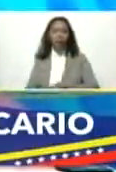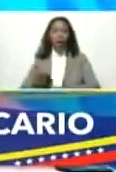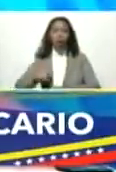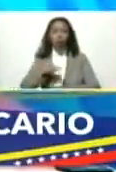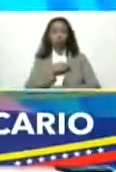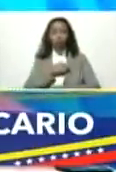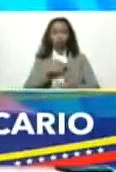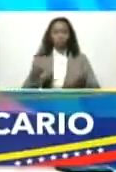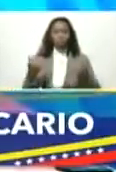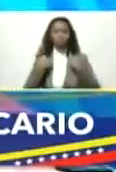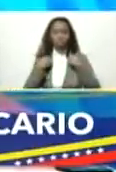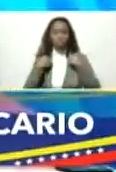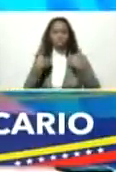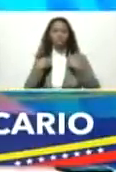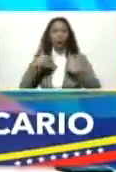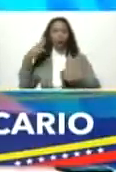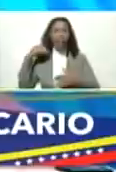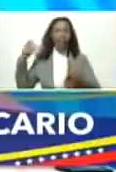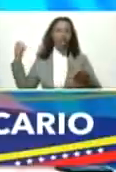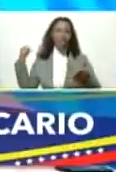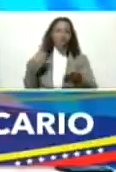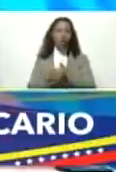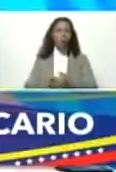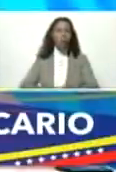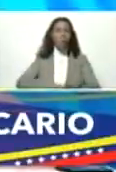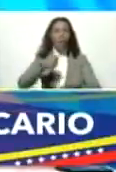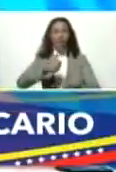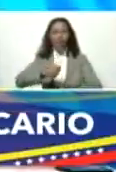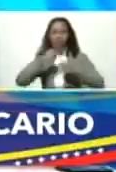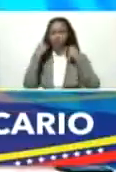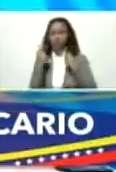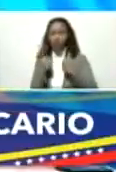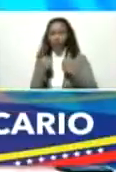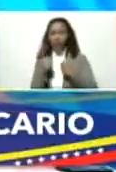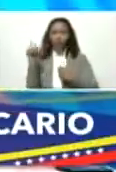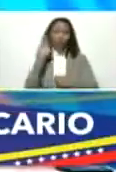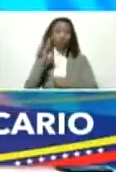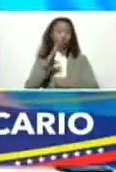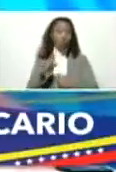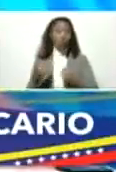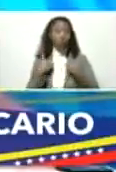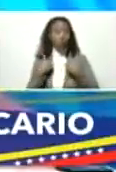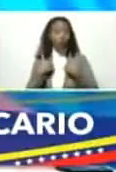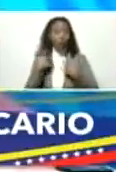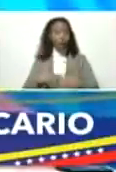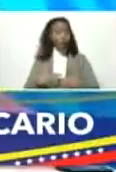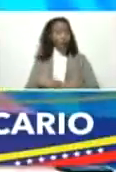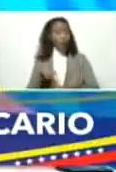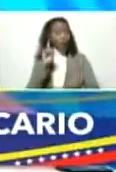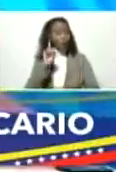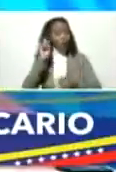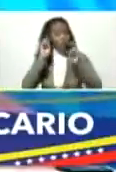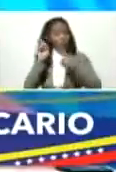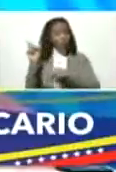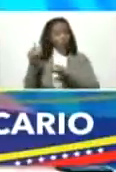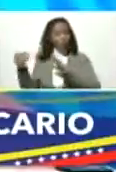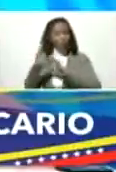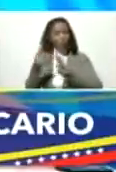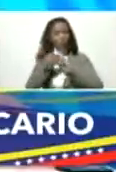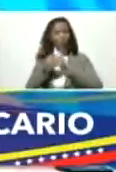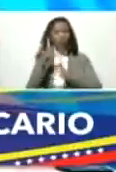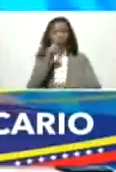sufrimos el golpe más cruel criminal que pueda sufrir industria alguna producto de estas sanciones